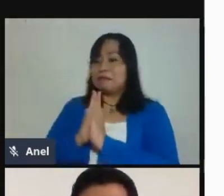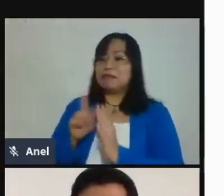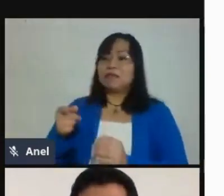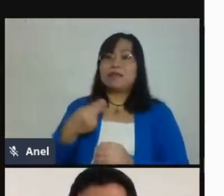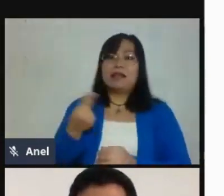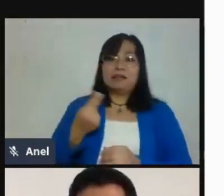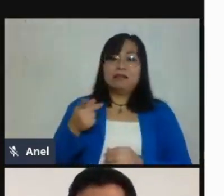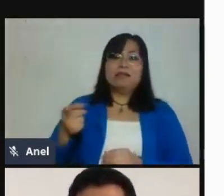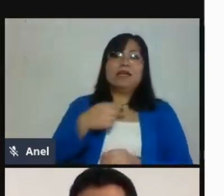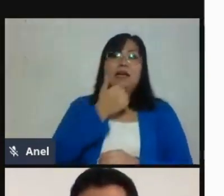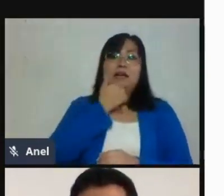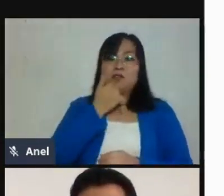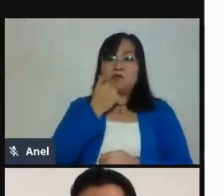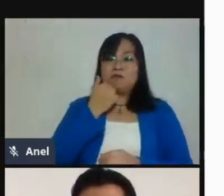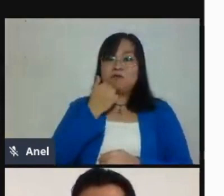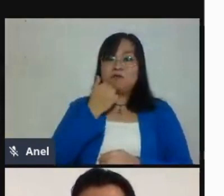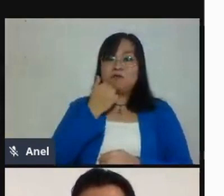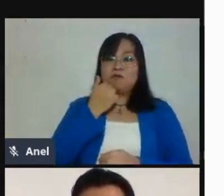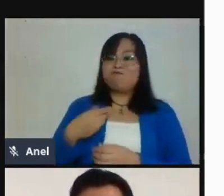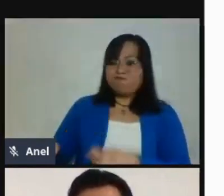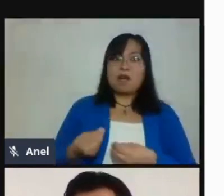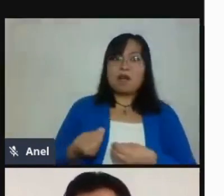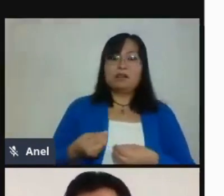totalmente empáticos con la situación.